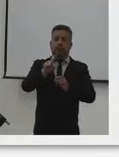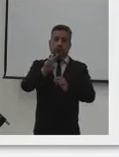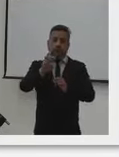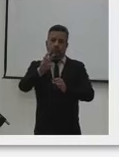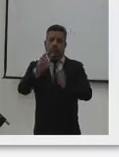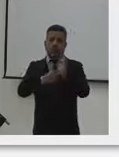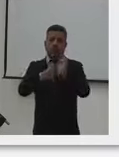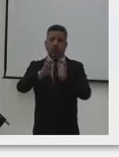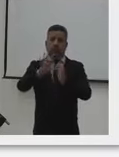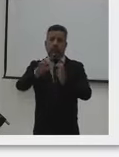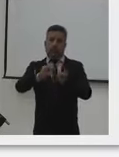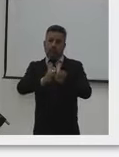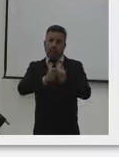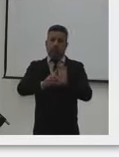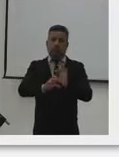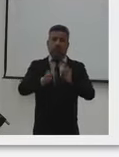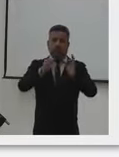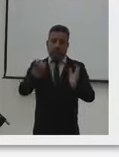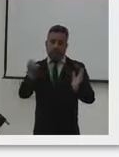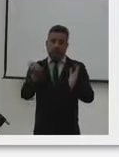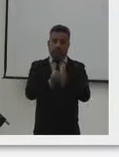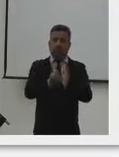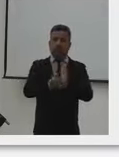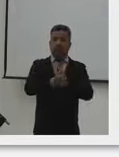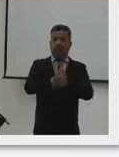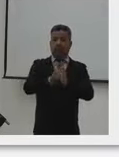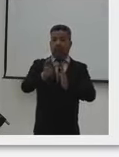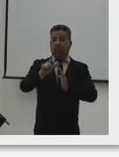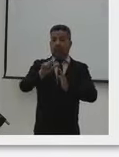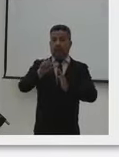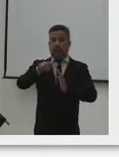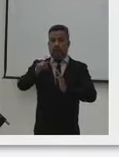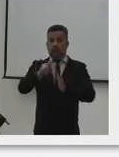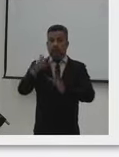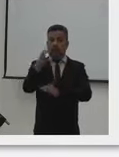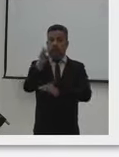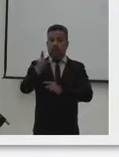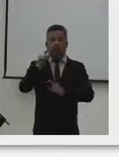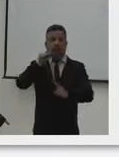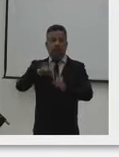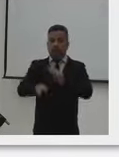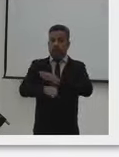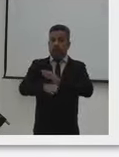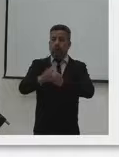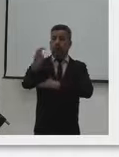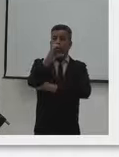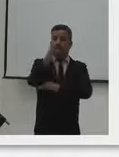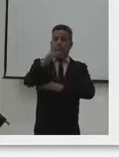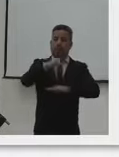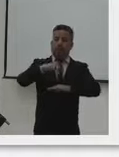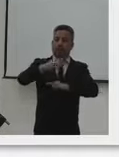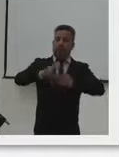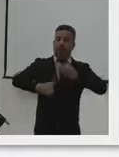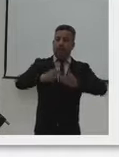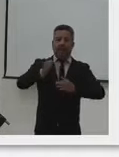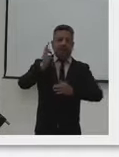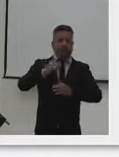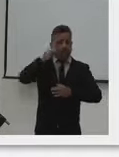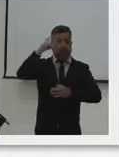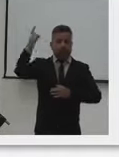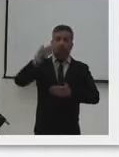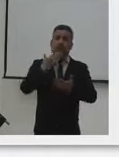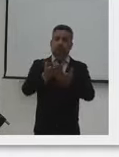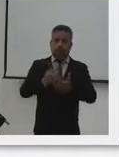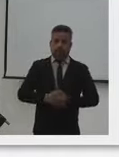del 95 y le dejaremos a Colombia ese sello de talentos Colombia para que sigamos siendo la Colombia tierra de